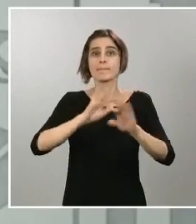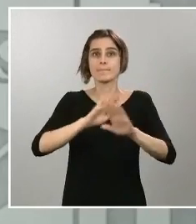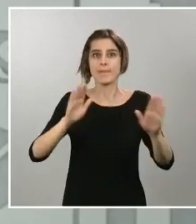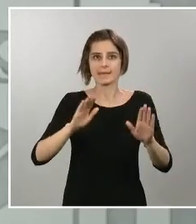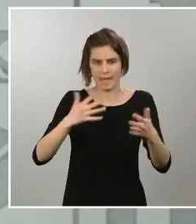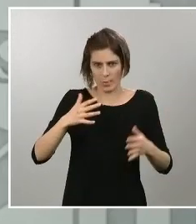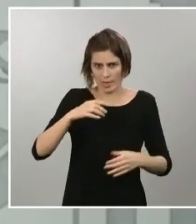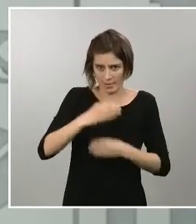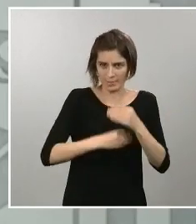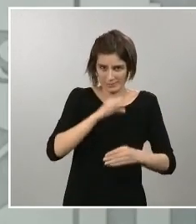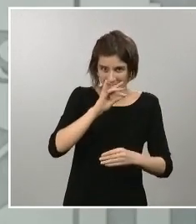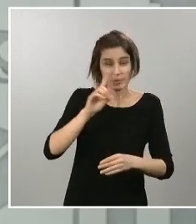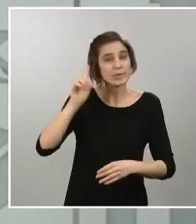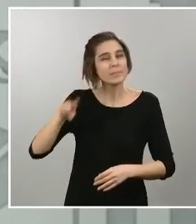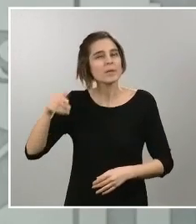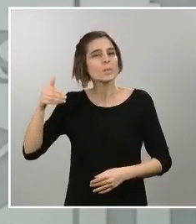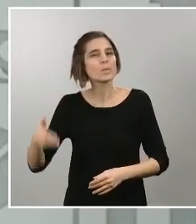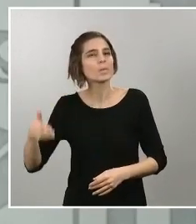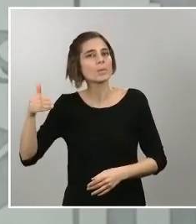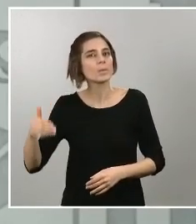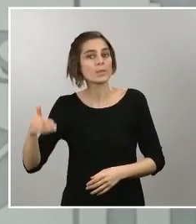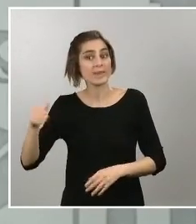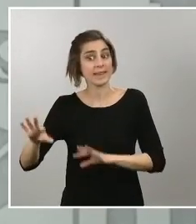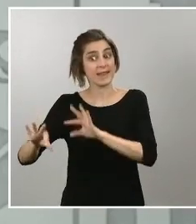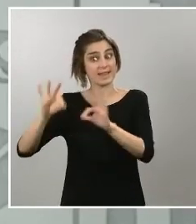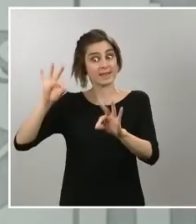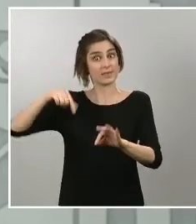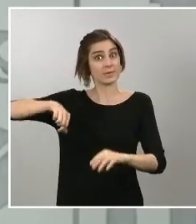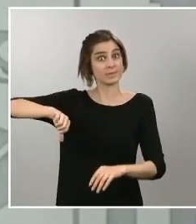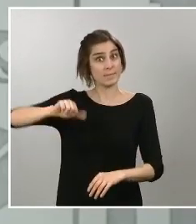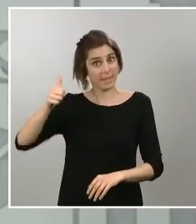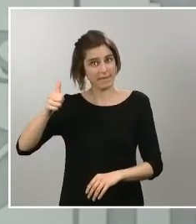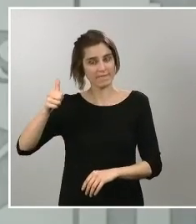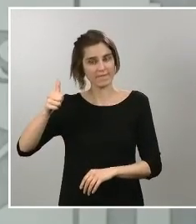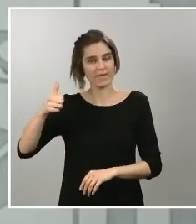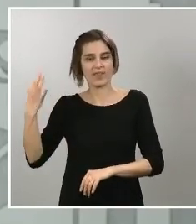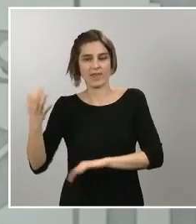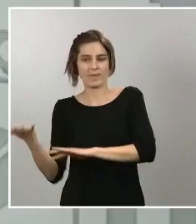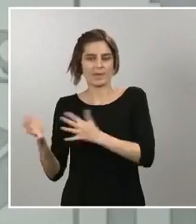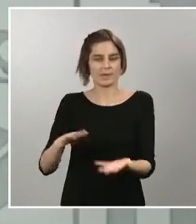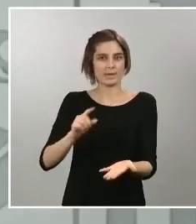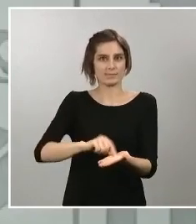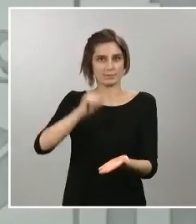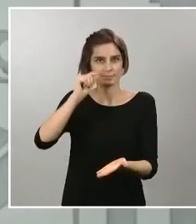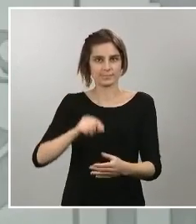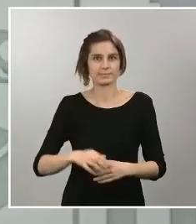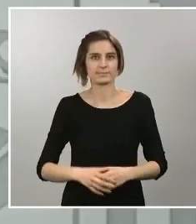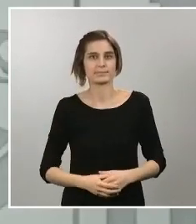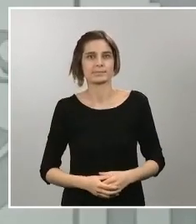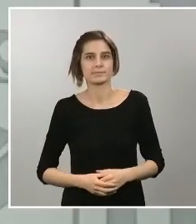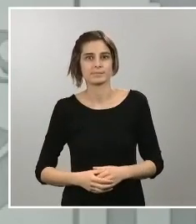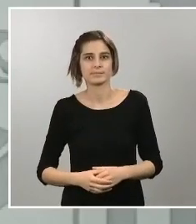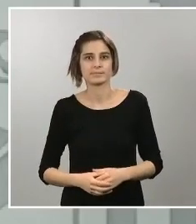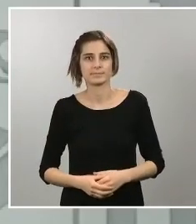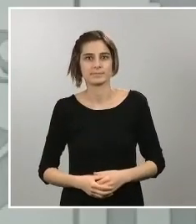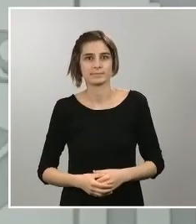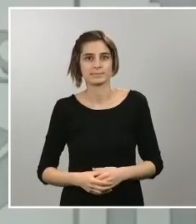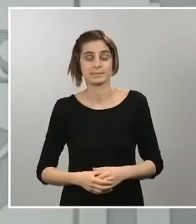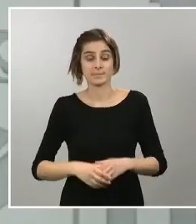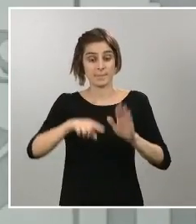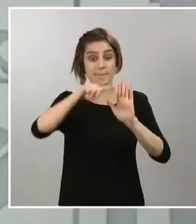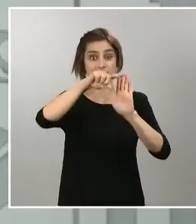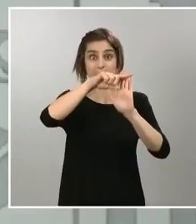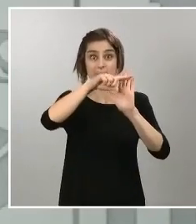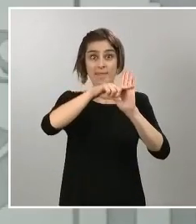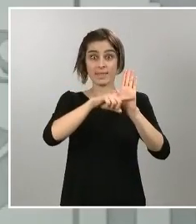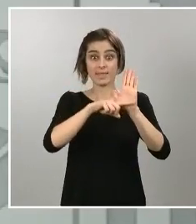que las decisiones que aprobemos sean ejecutadas al momento. La efectividad de todas estas medidas depende de ello.